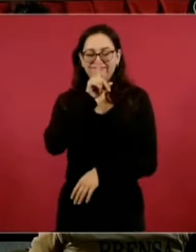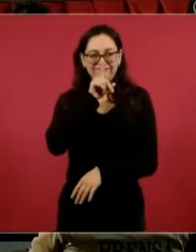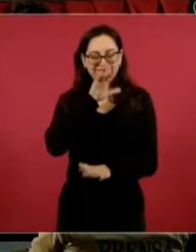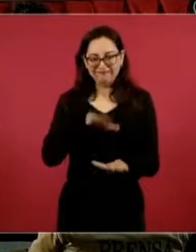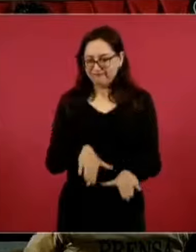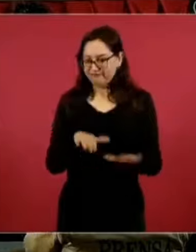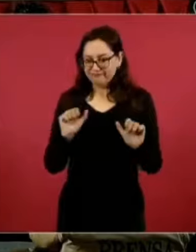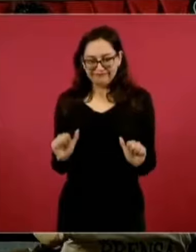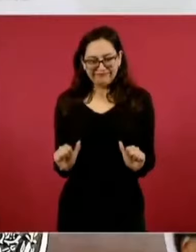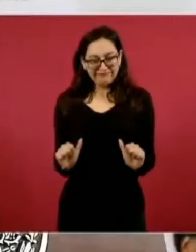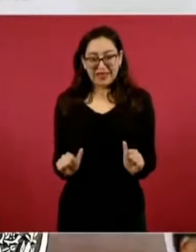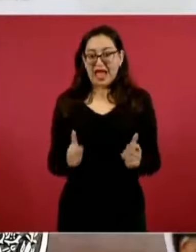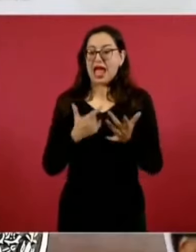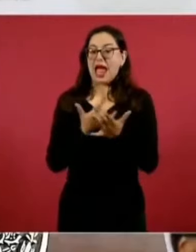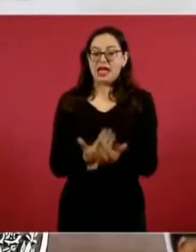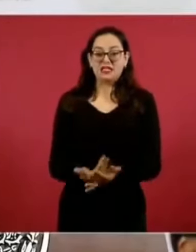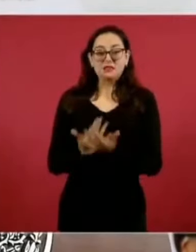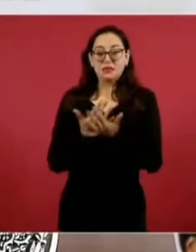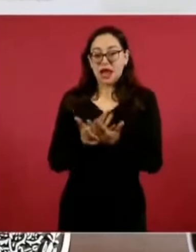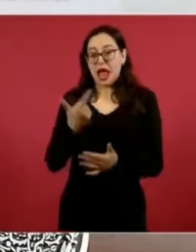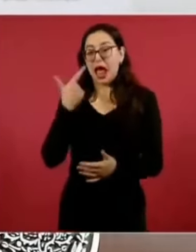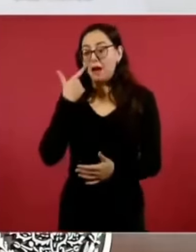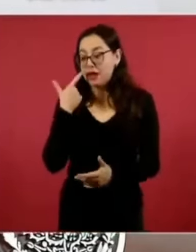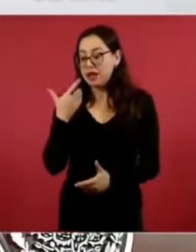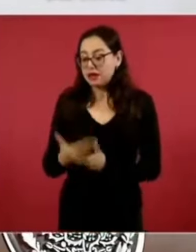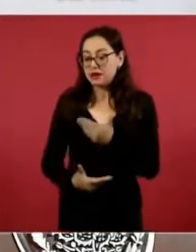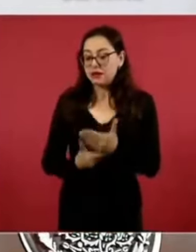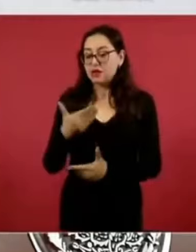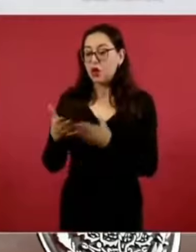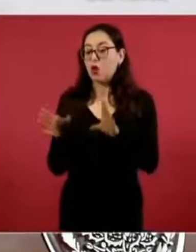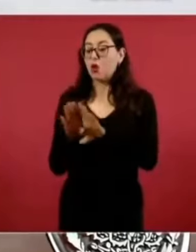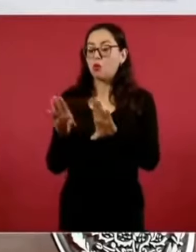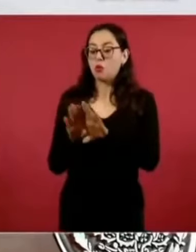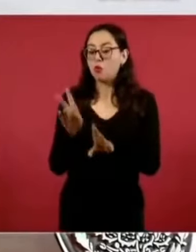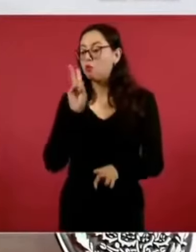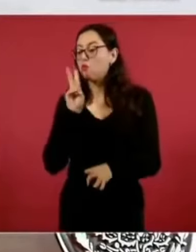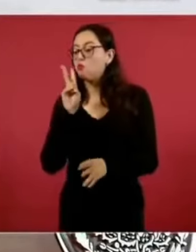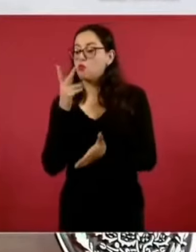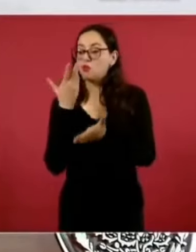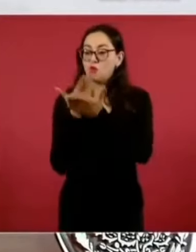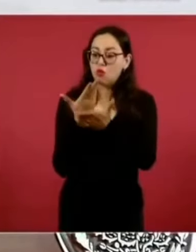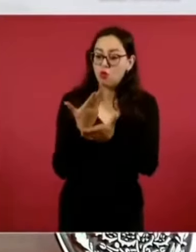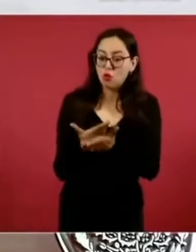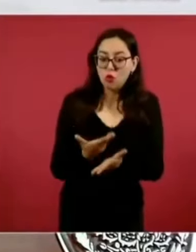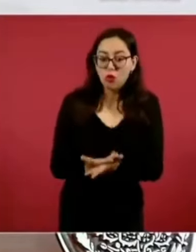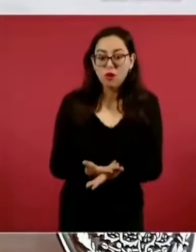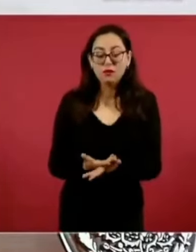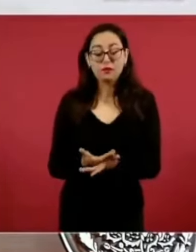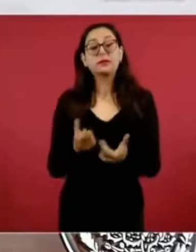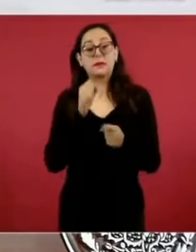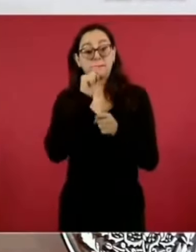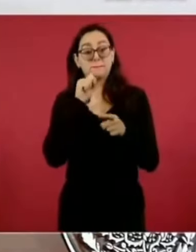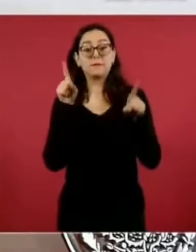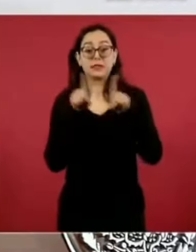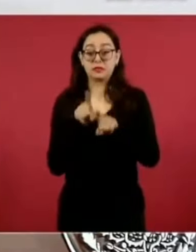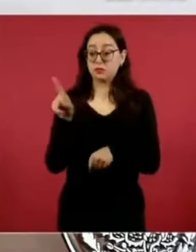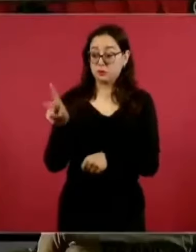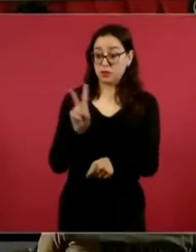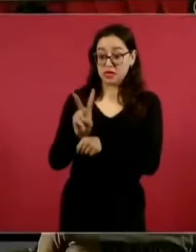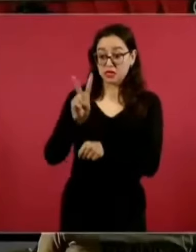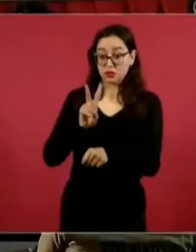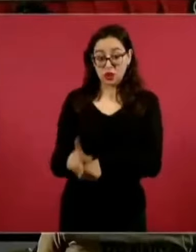y también respeto a la autoridad electoral de Venezuela.